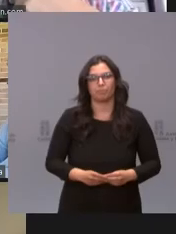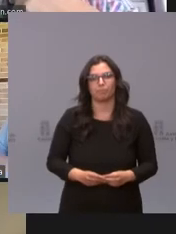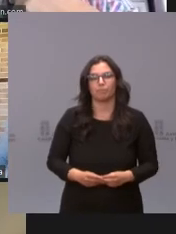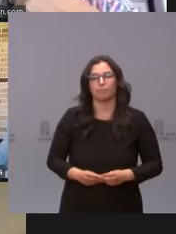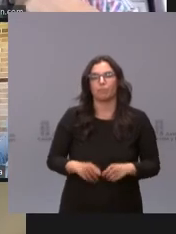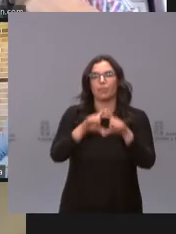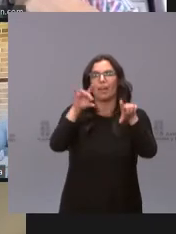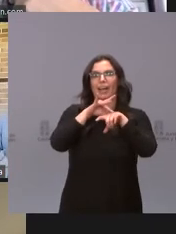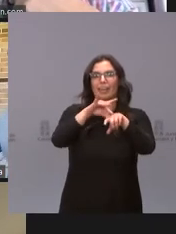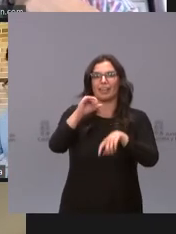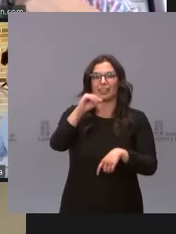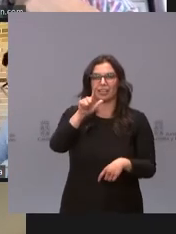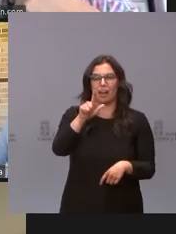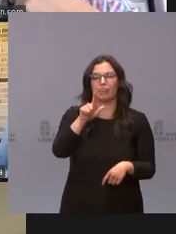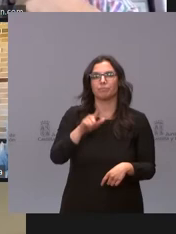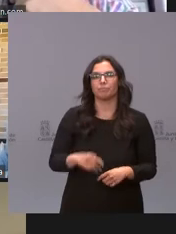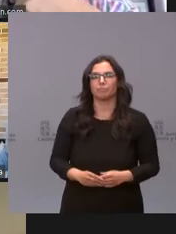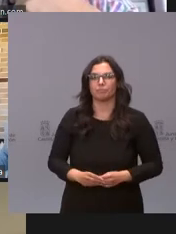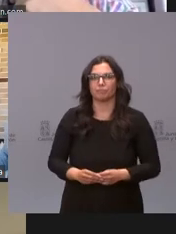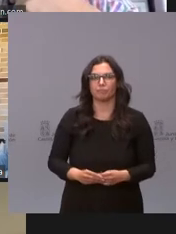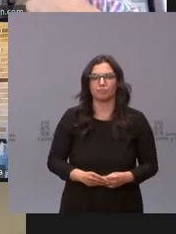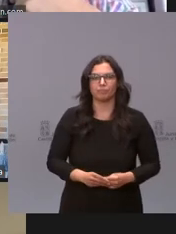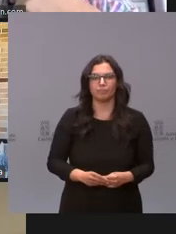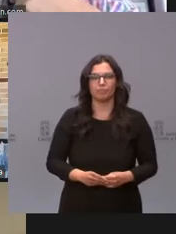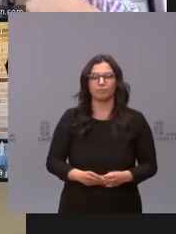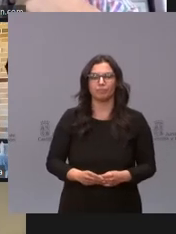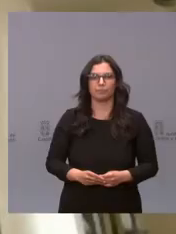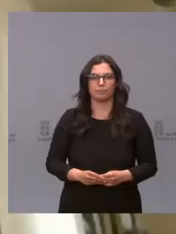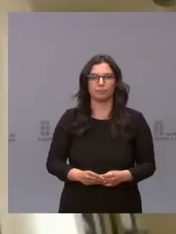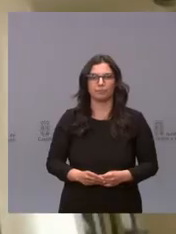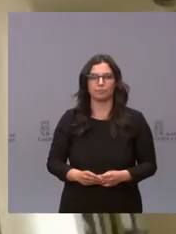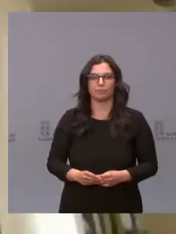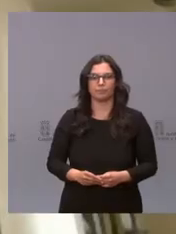agencia ICAL tenemos esta mañana a Carlos Tabernero. Carlos, cuando quieras.